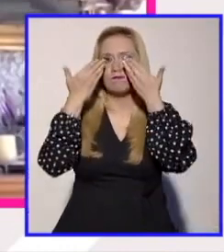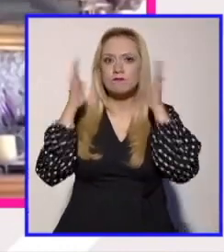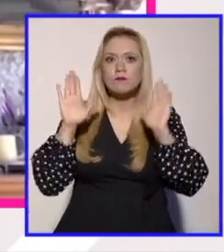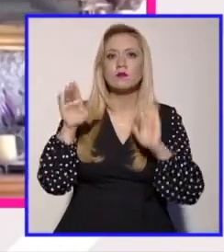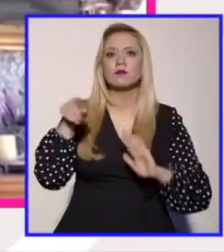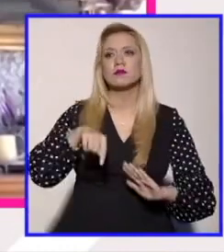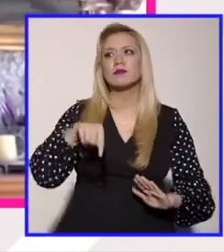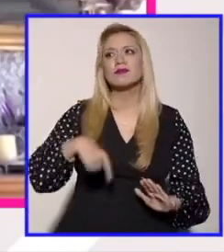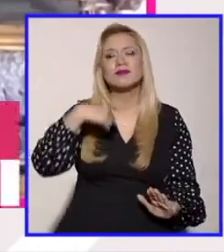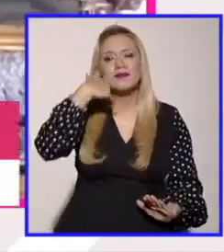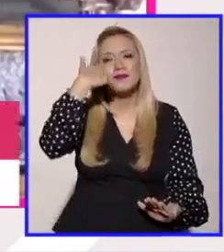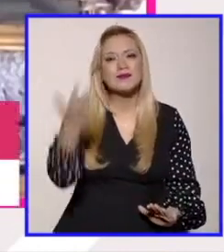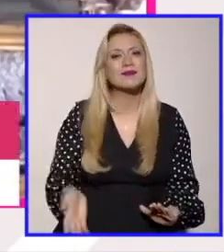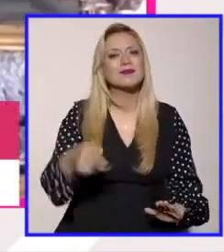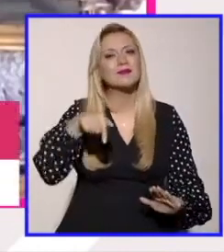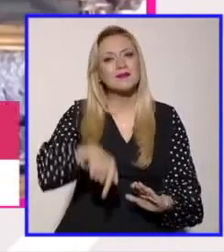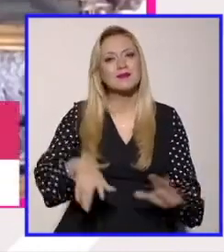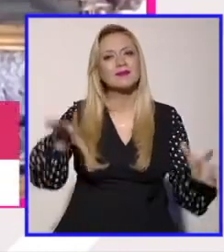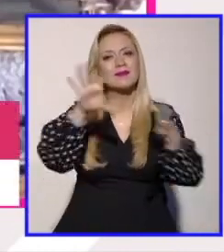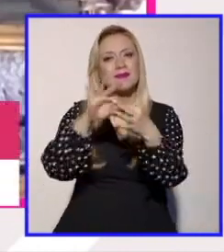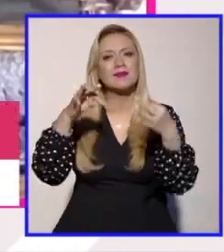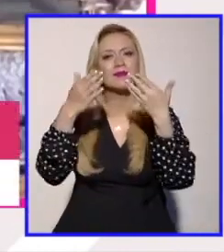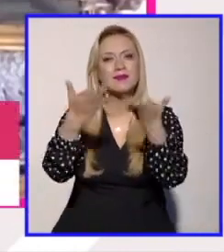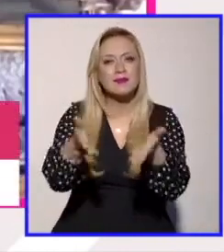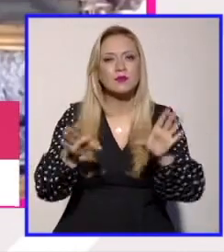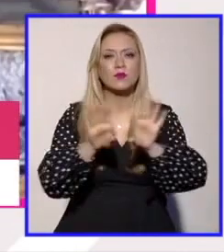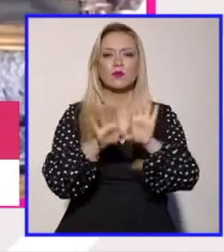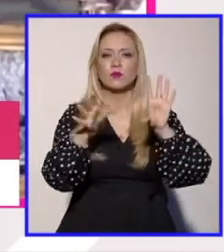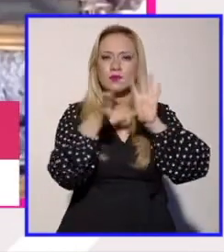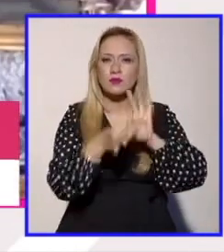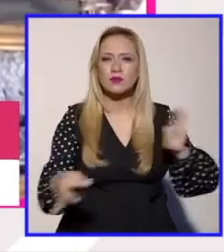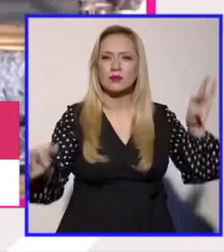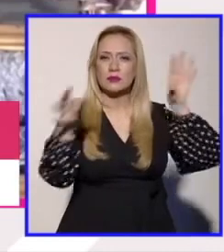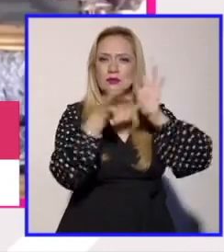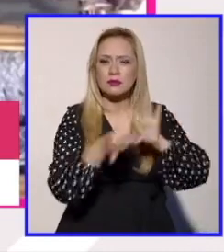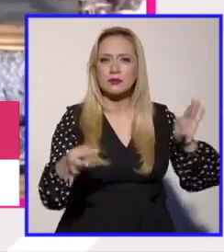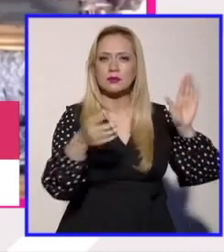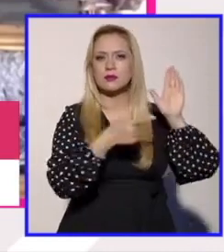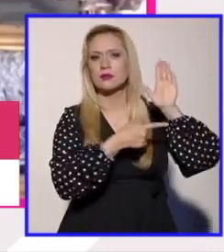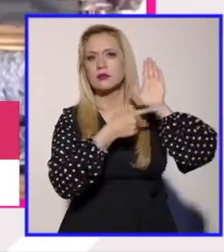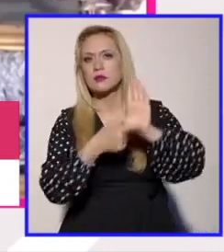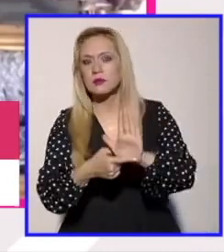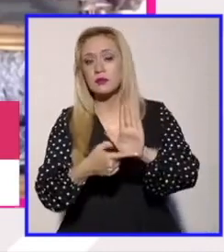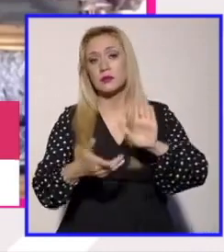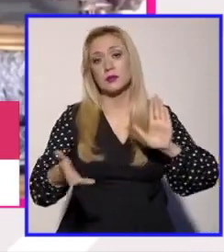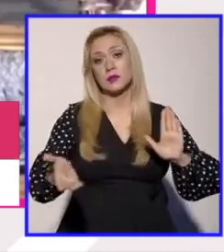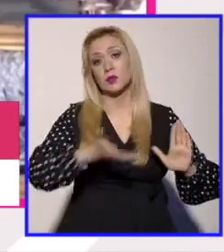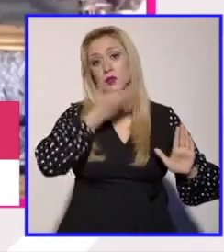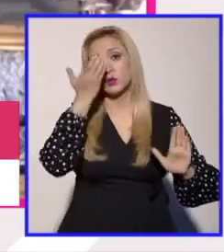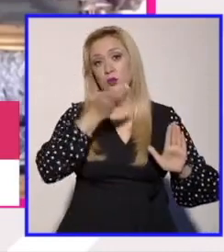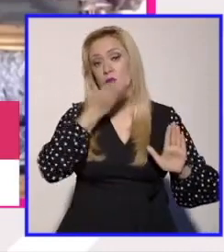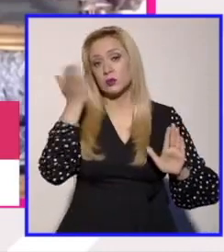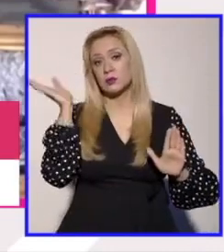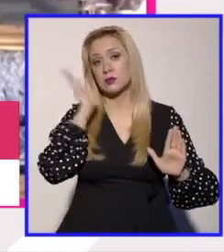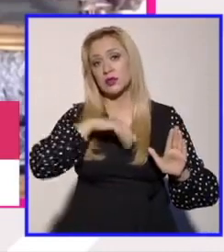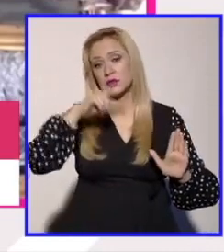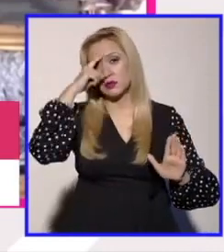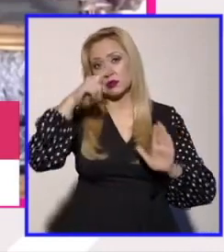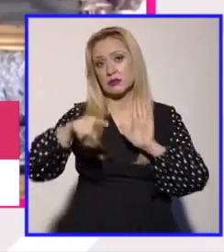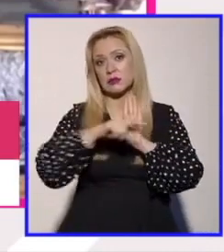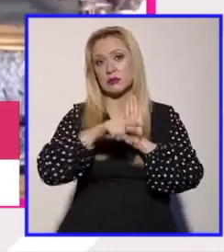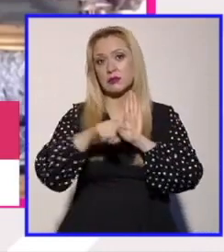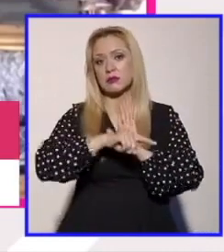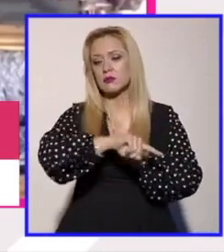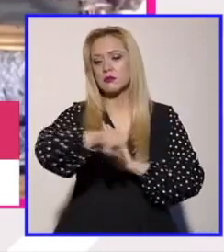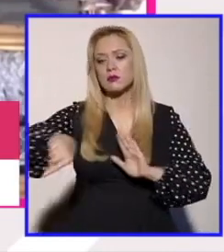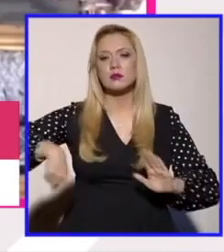hacer en este programa es de desmenuzar y de visibilizar cómo estos discursos afectan, impactan la vida de